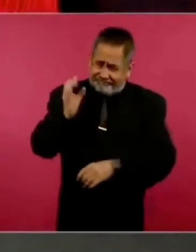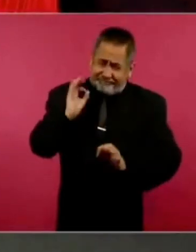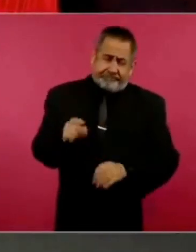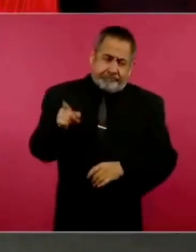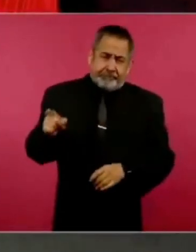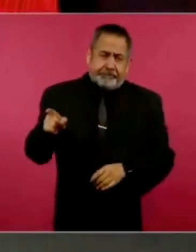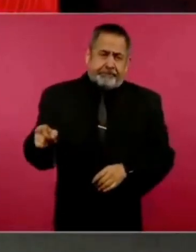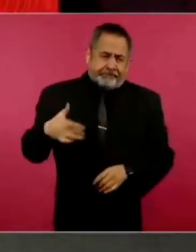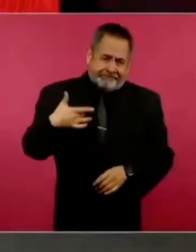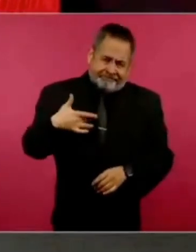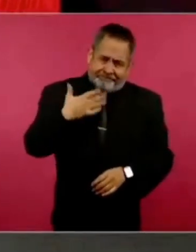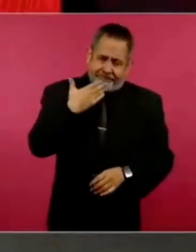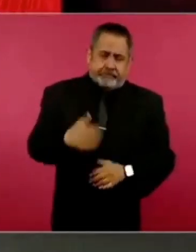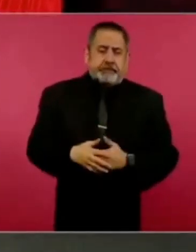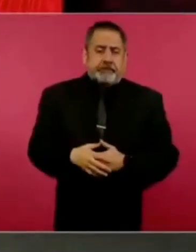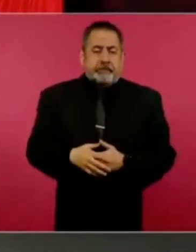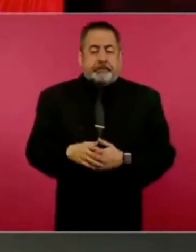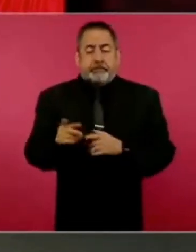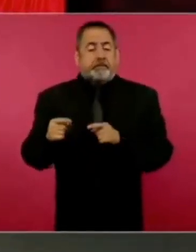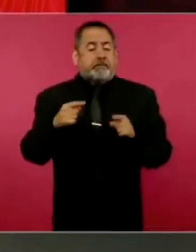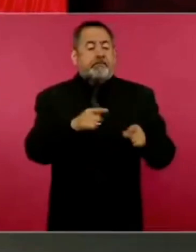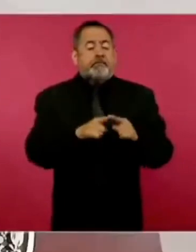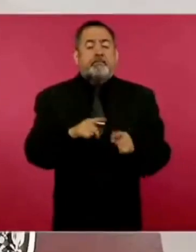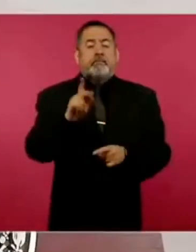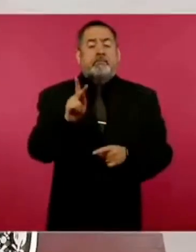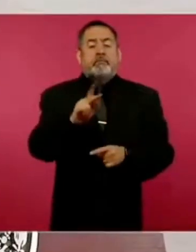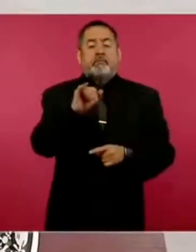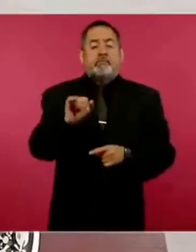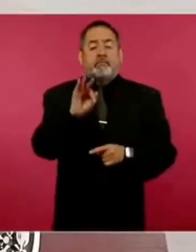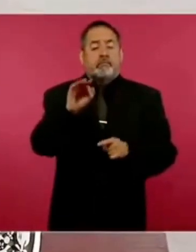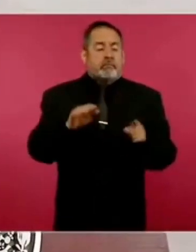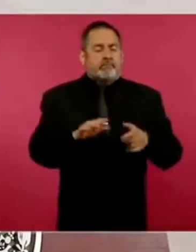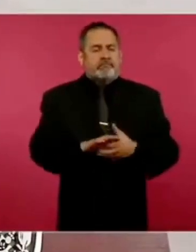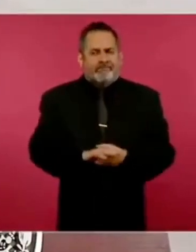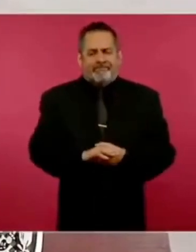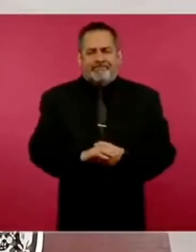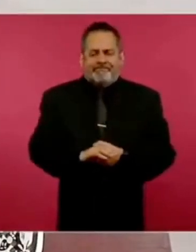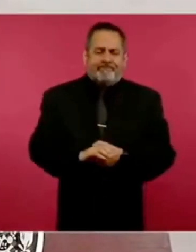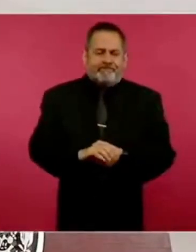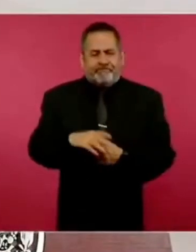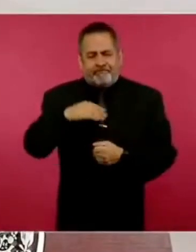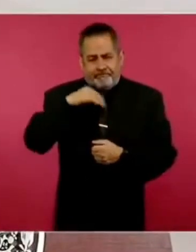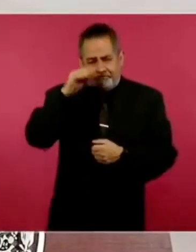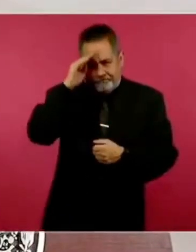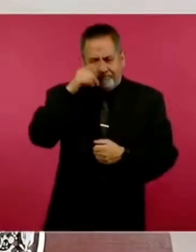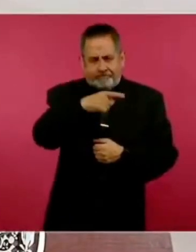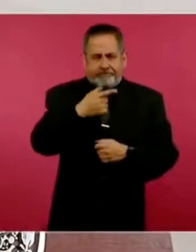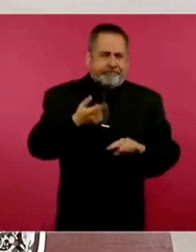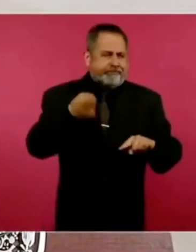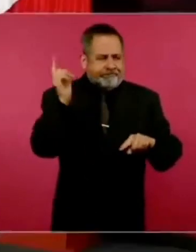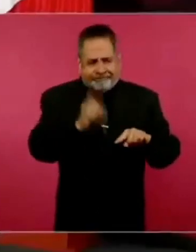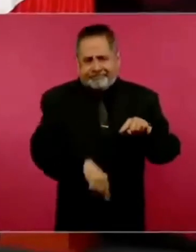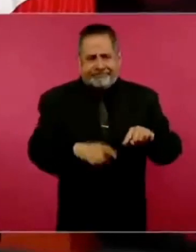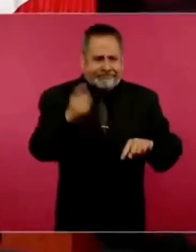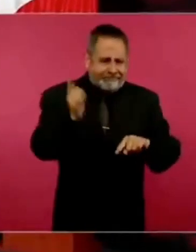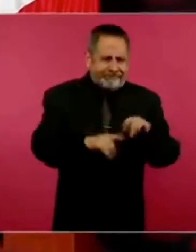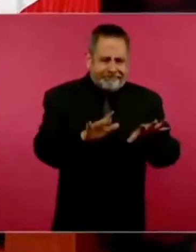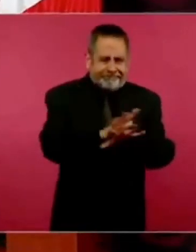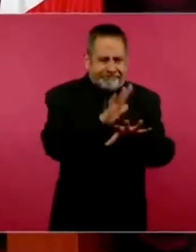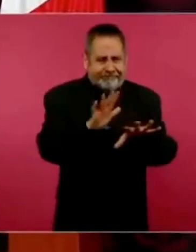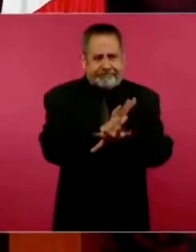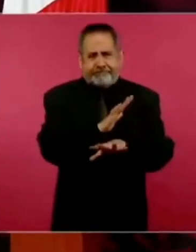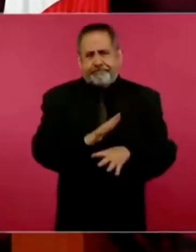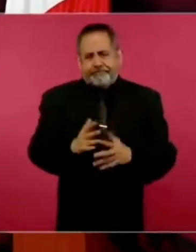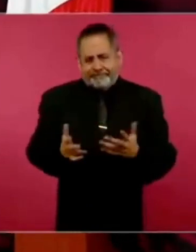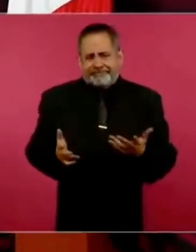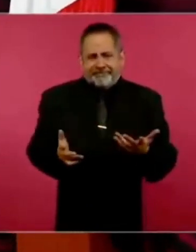Y lo del Poder Judicial, pues hay que buscar que se limpien. No sólo